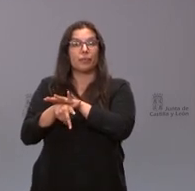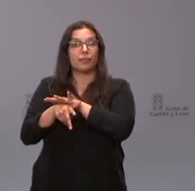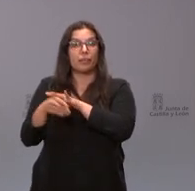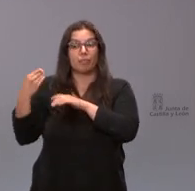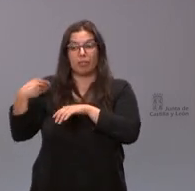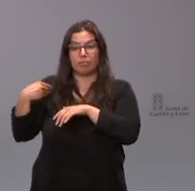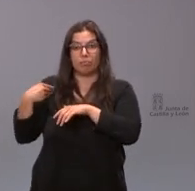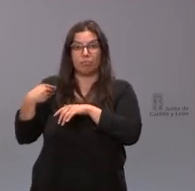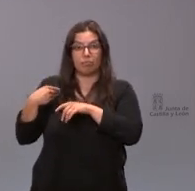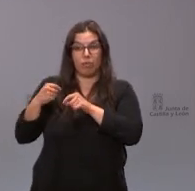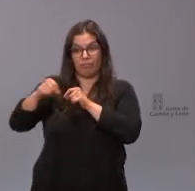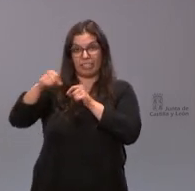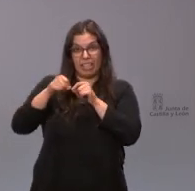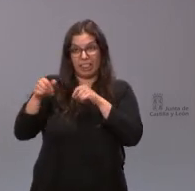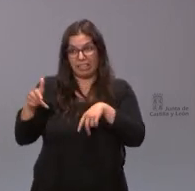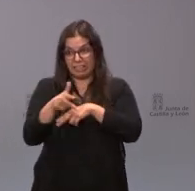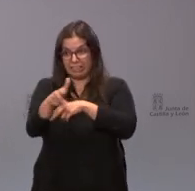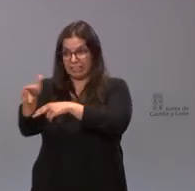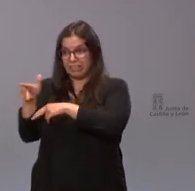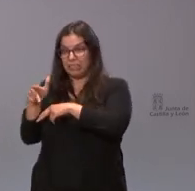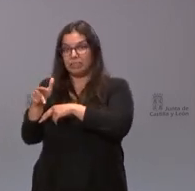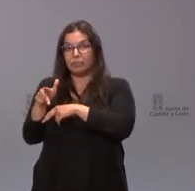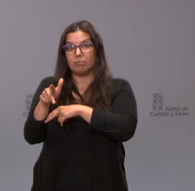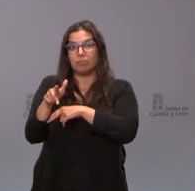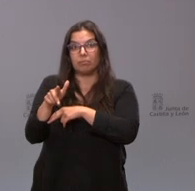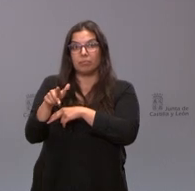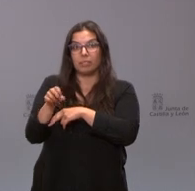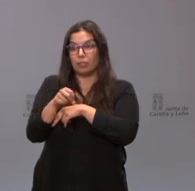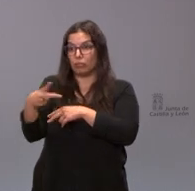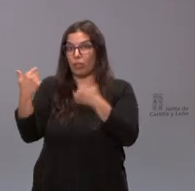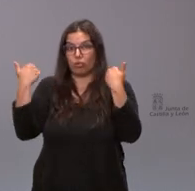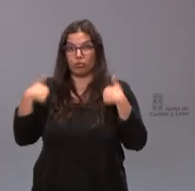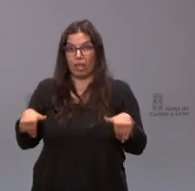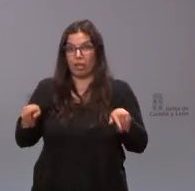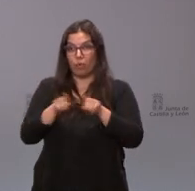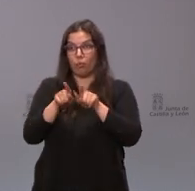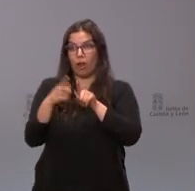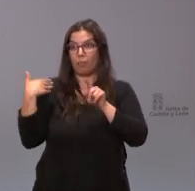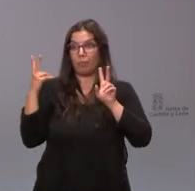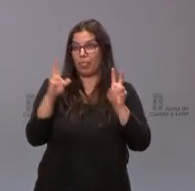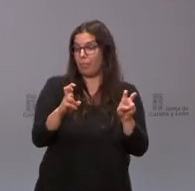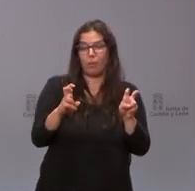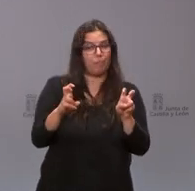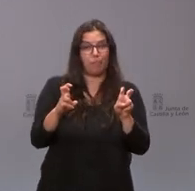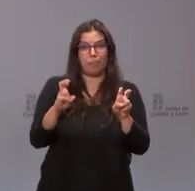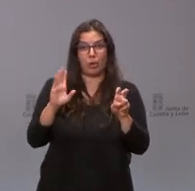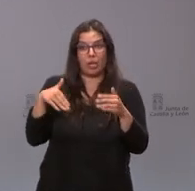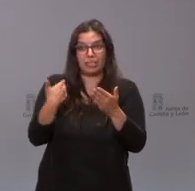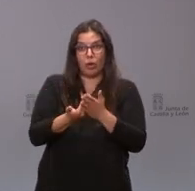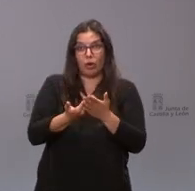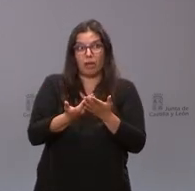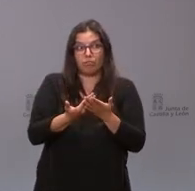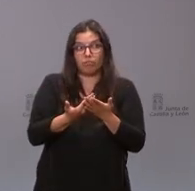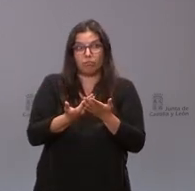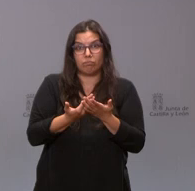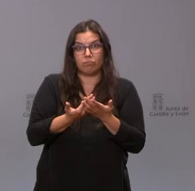cámara flexible ha dado el resultado que ha dado y que lo dio en su momento inicial pero no hasta el momento de conocer todas las posibilidades